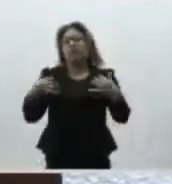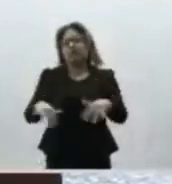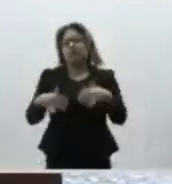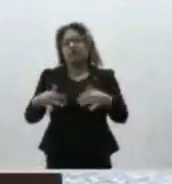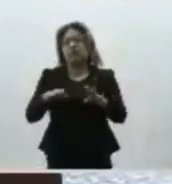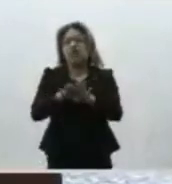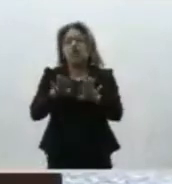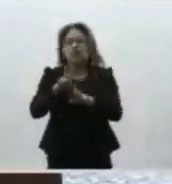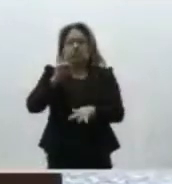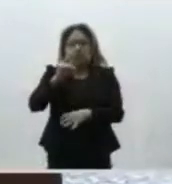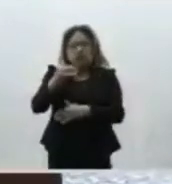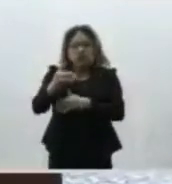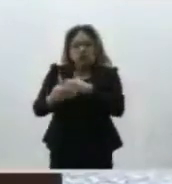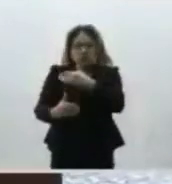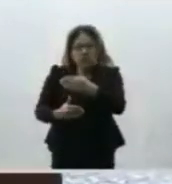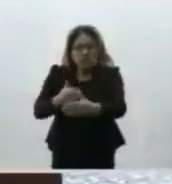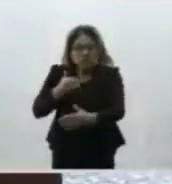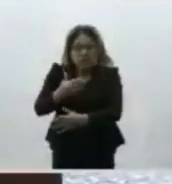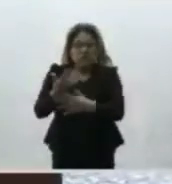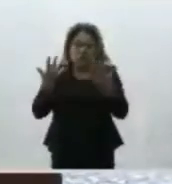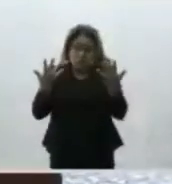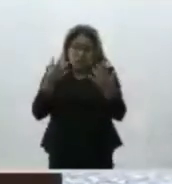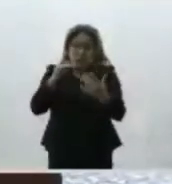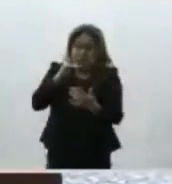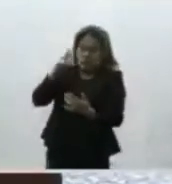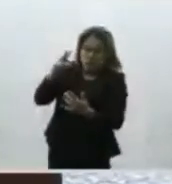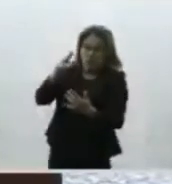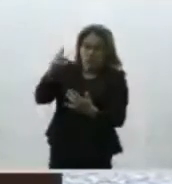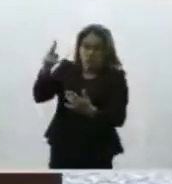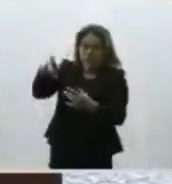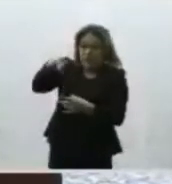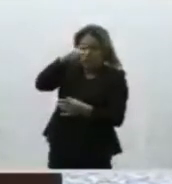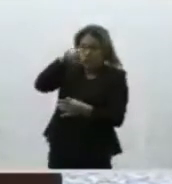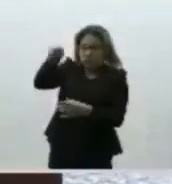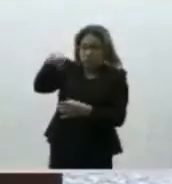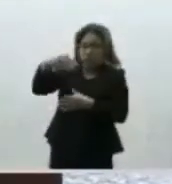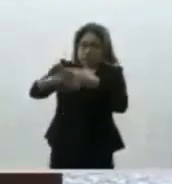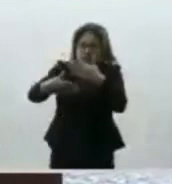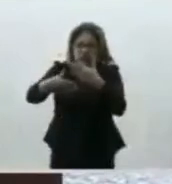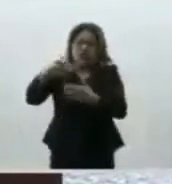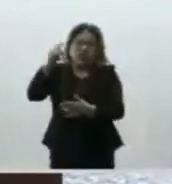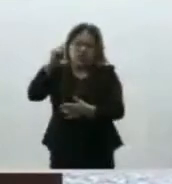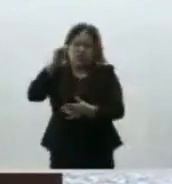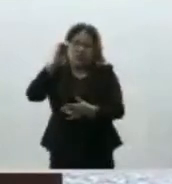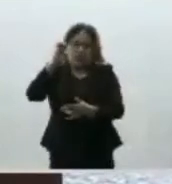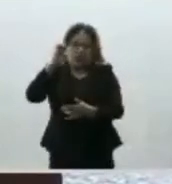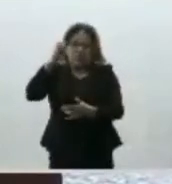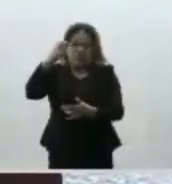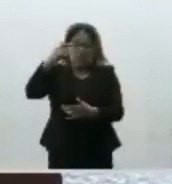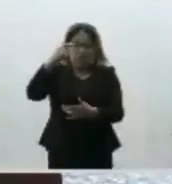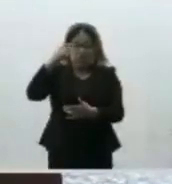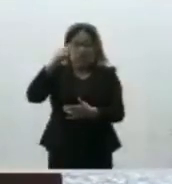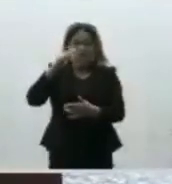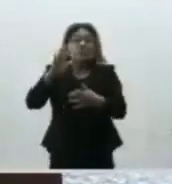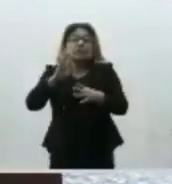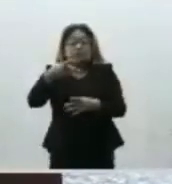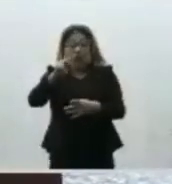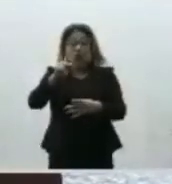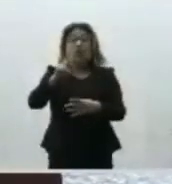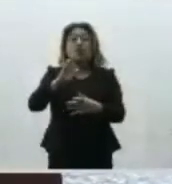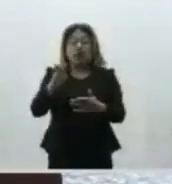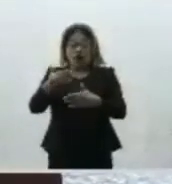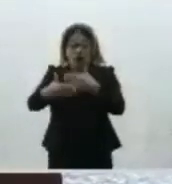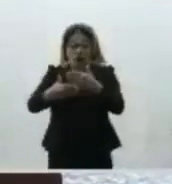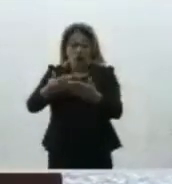que propician la unidad del tribunal pero también la consistencia en el sistema electoral sin duda este tipo de foros de